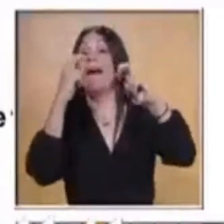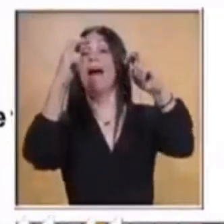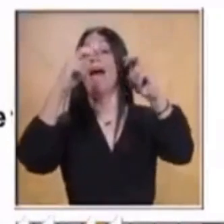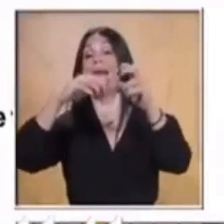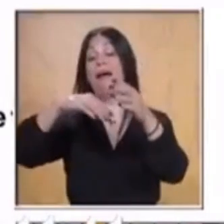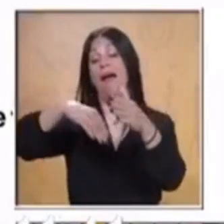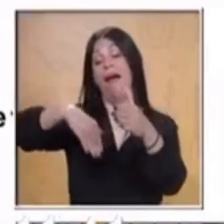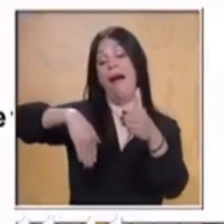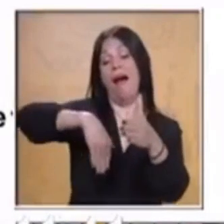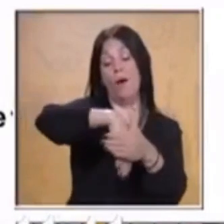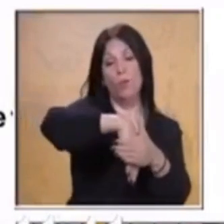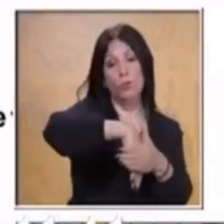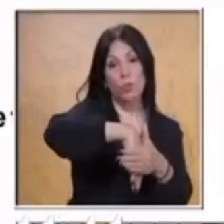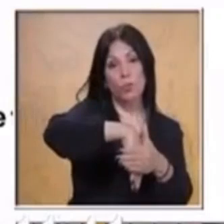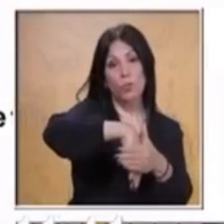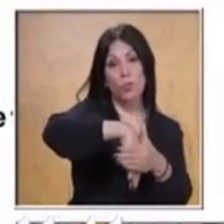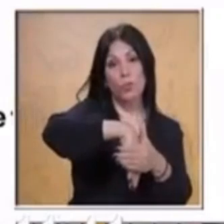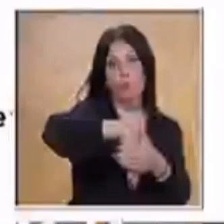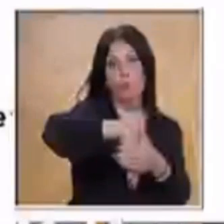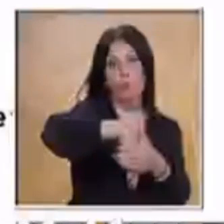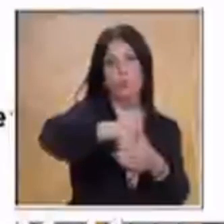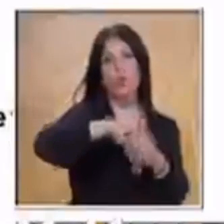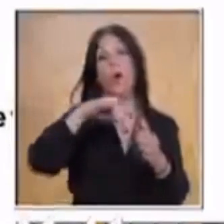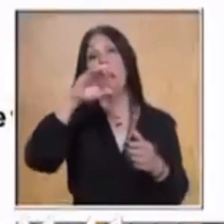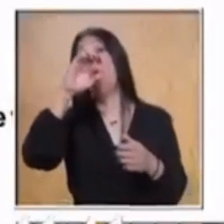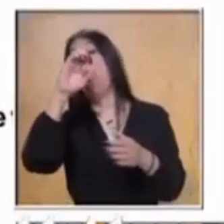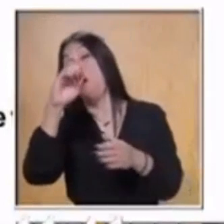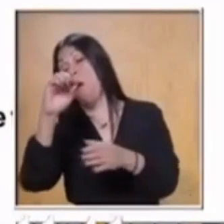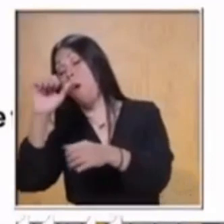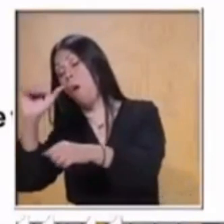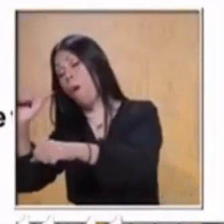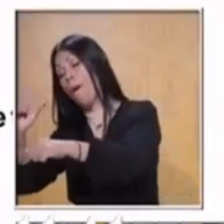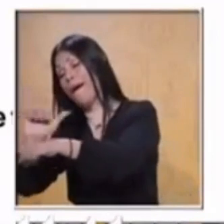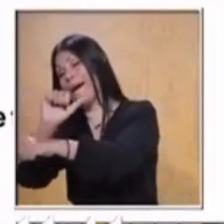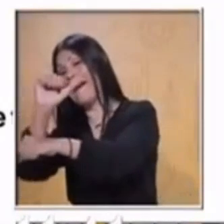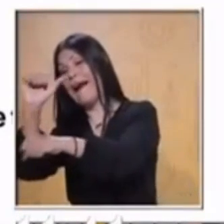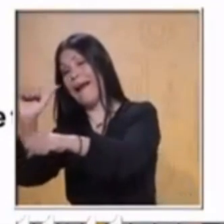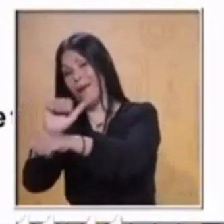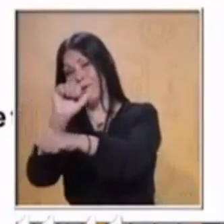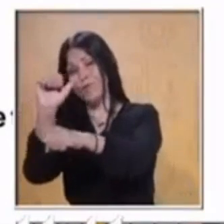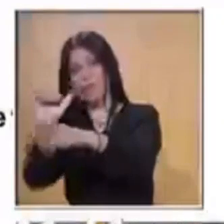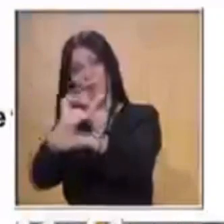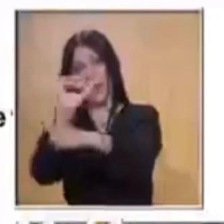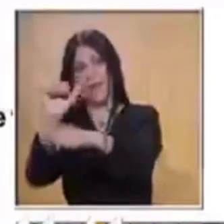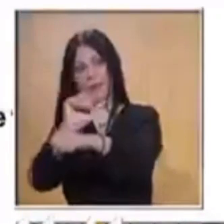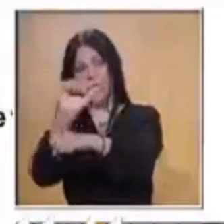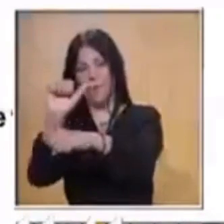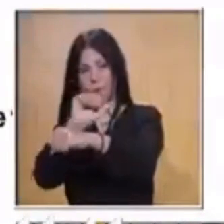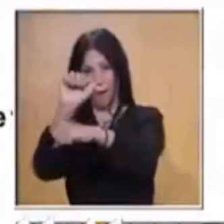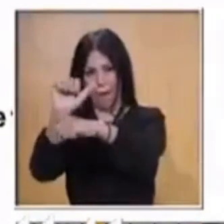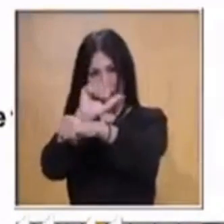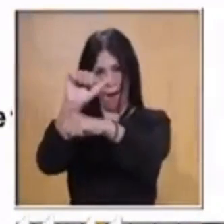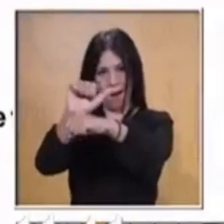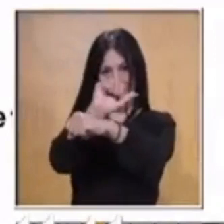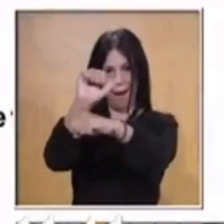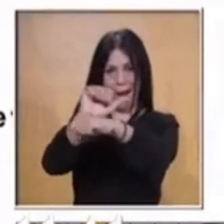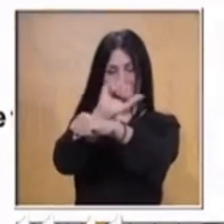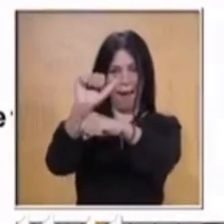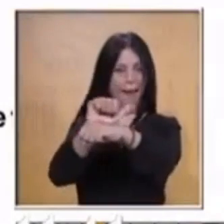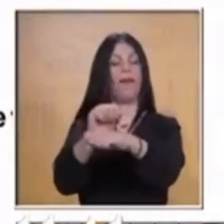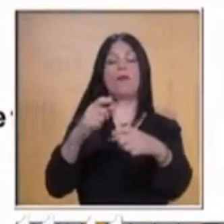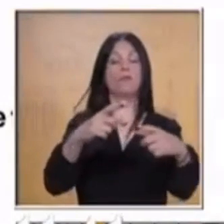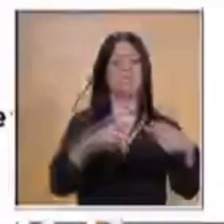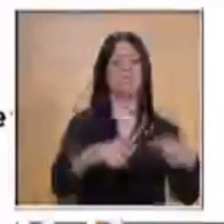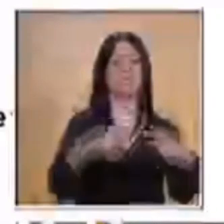La primera, en autos, pasajeros, incluyendo al conductor. La segunda opción, a considerar